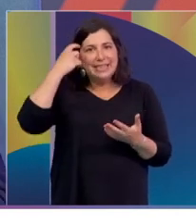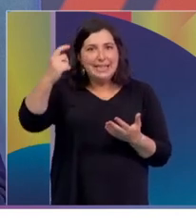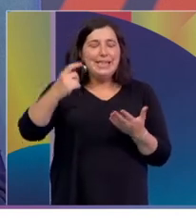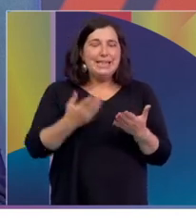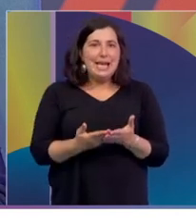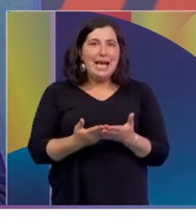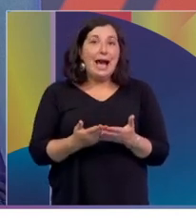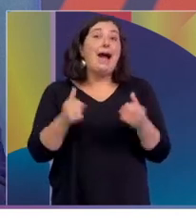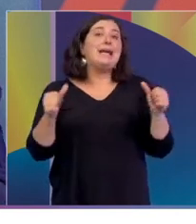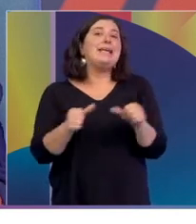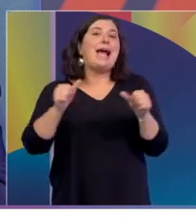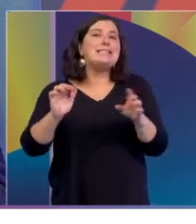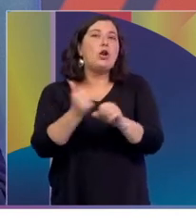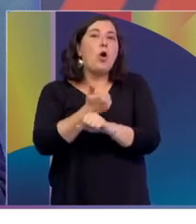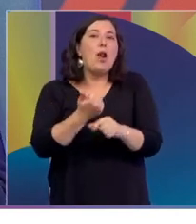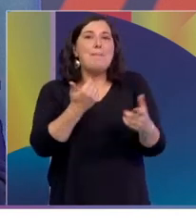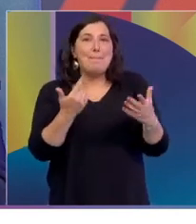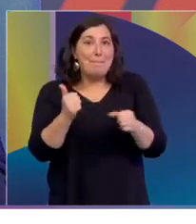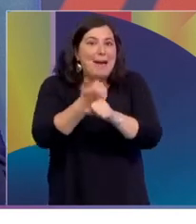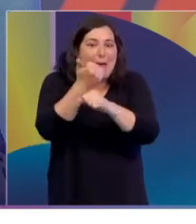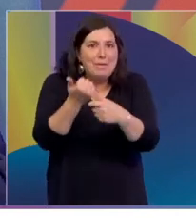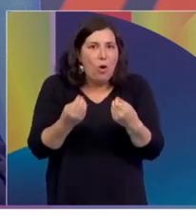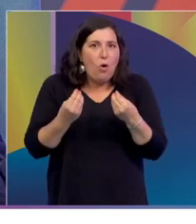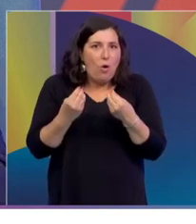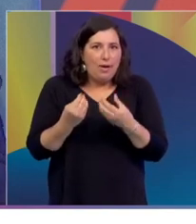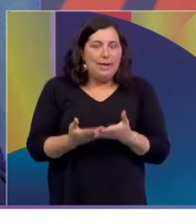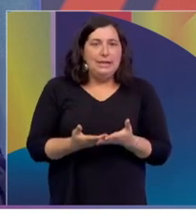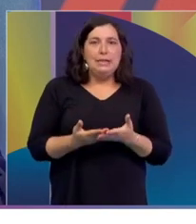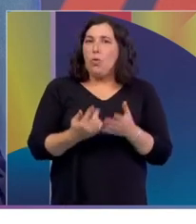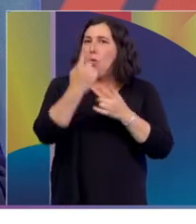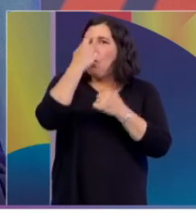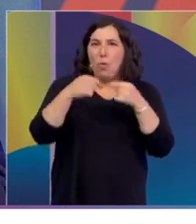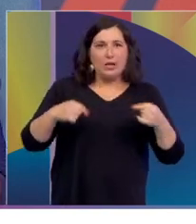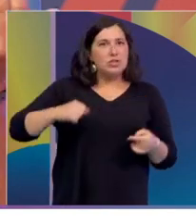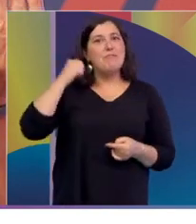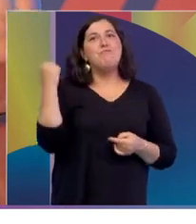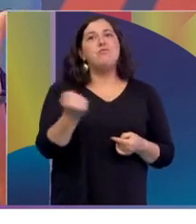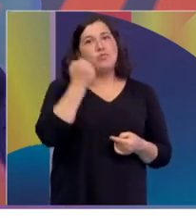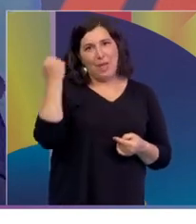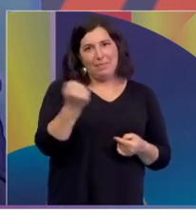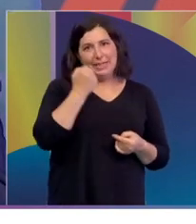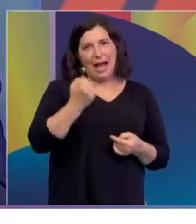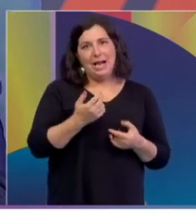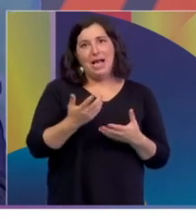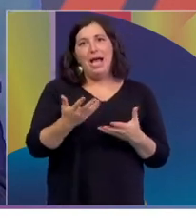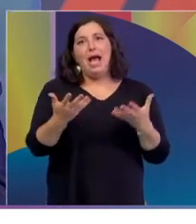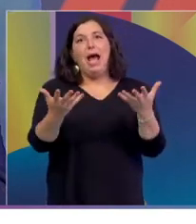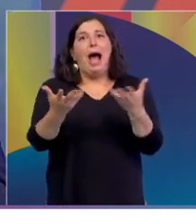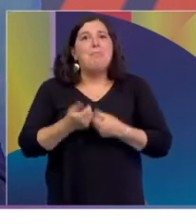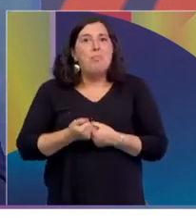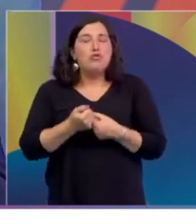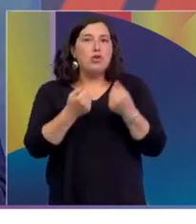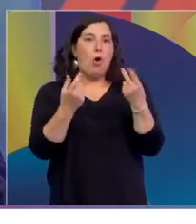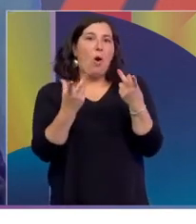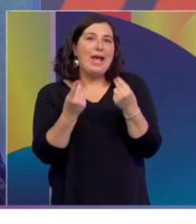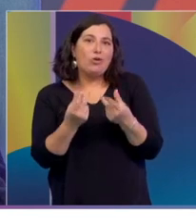el premio. Digo, algo fundamental que necesitamos es el apoyo económico. Claro. Porque esto es un